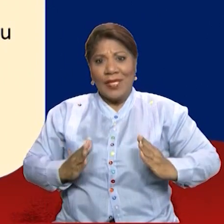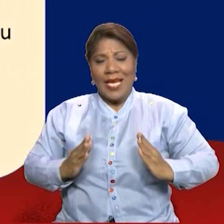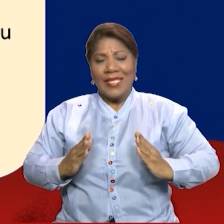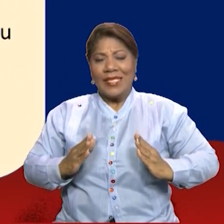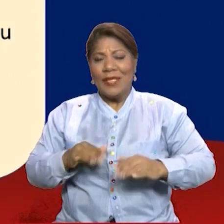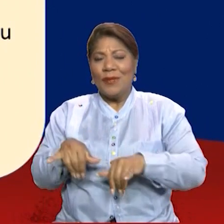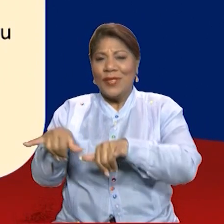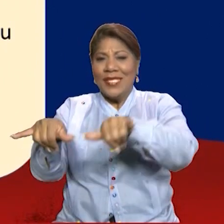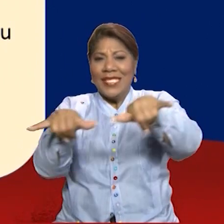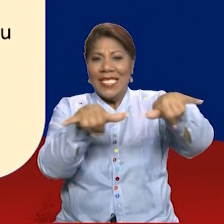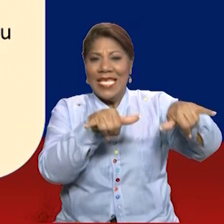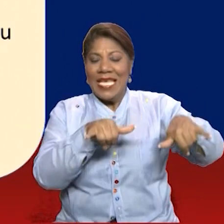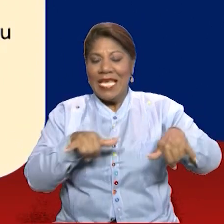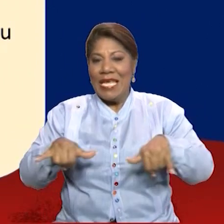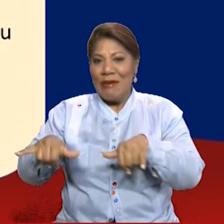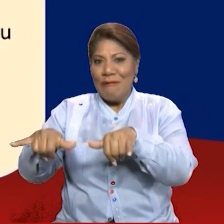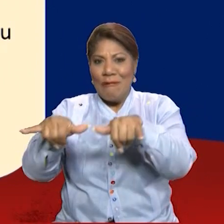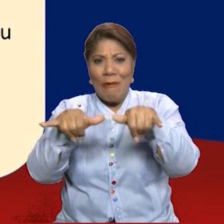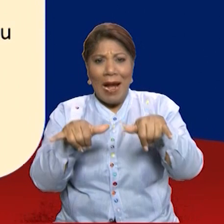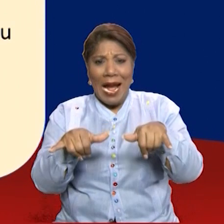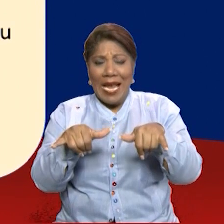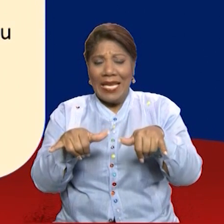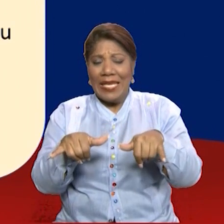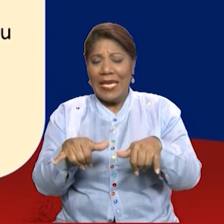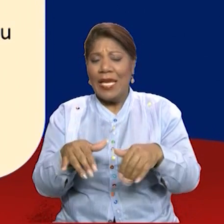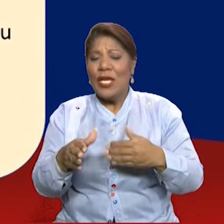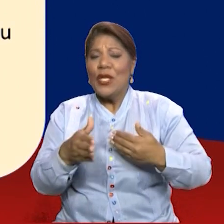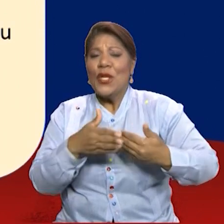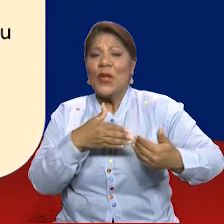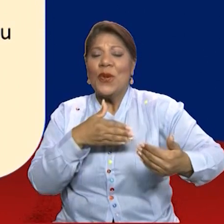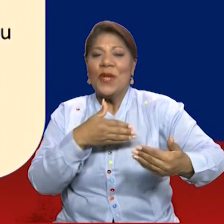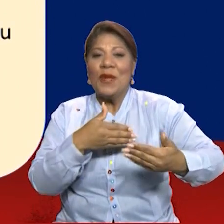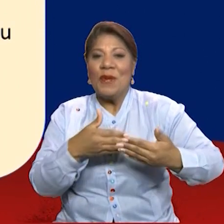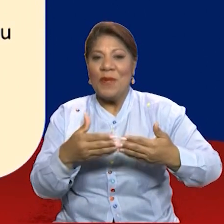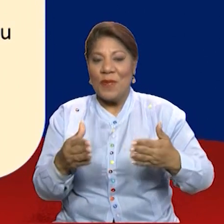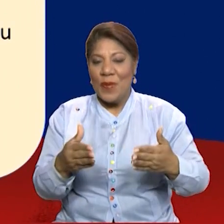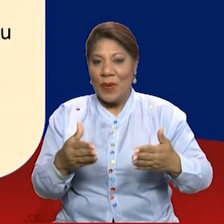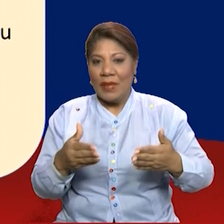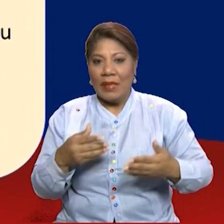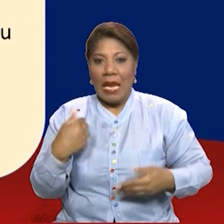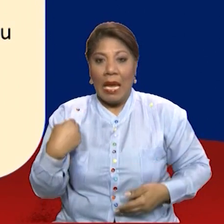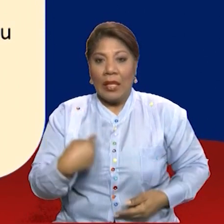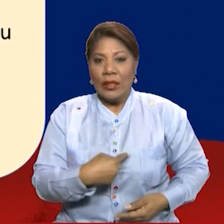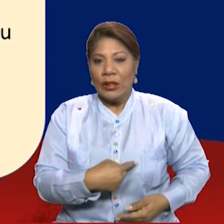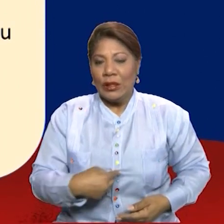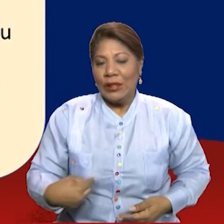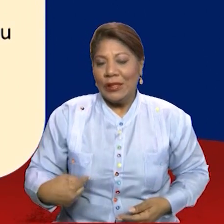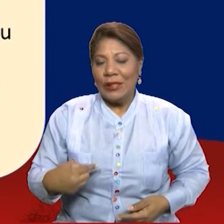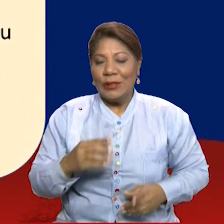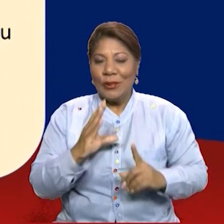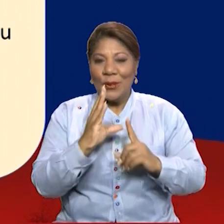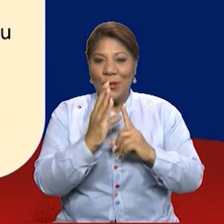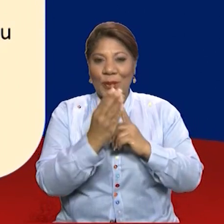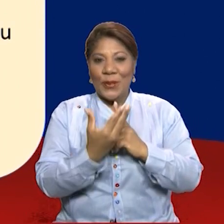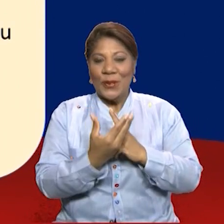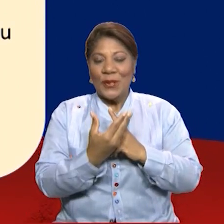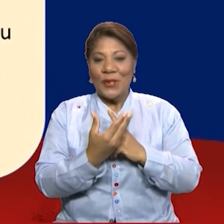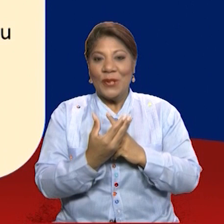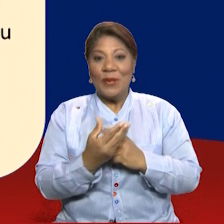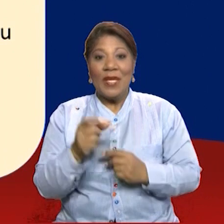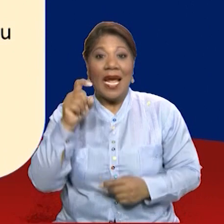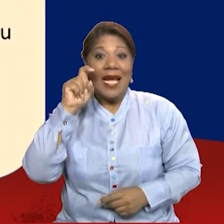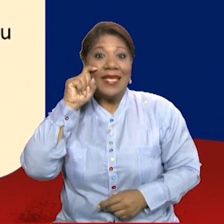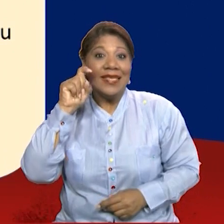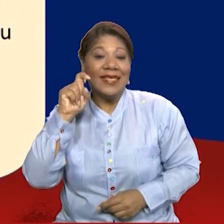Todas las personas somos iguales, sea cual sea nuestro origen, etnia, color, sexo,